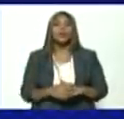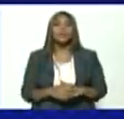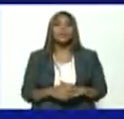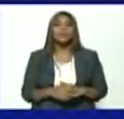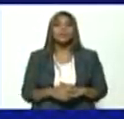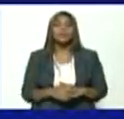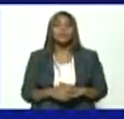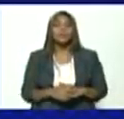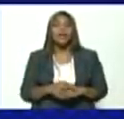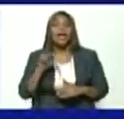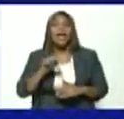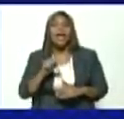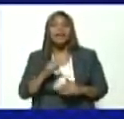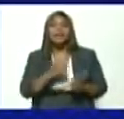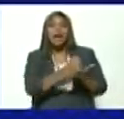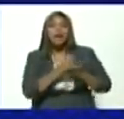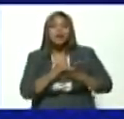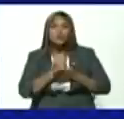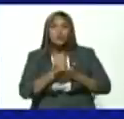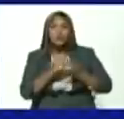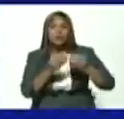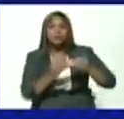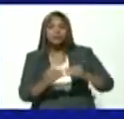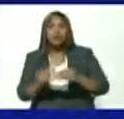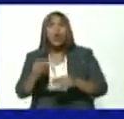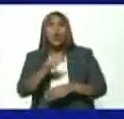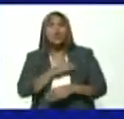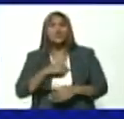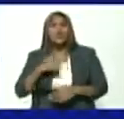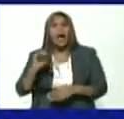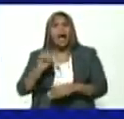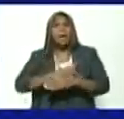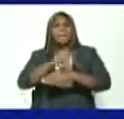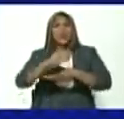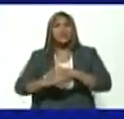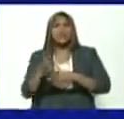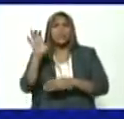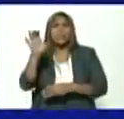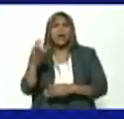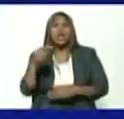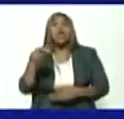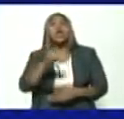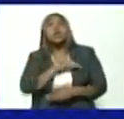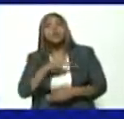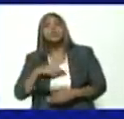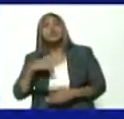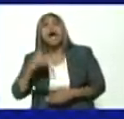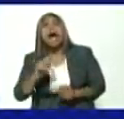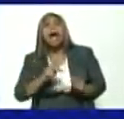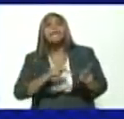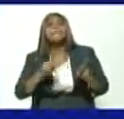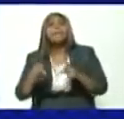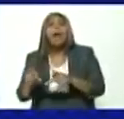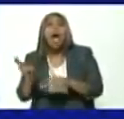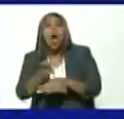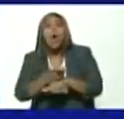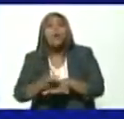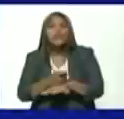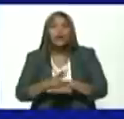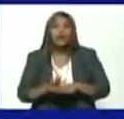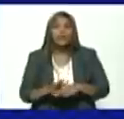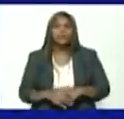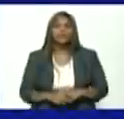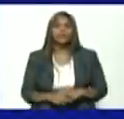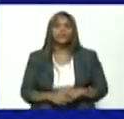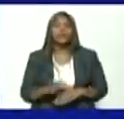esa es nuestra guía nosotros si tenemos un proyecto de país nosotros si tenemos un plan de gobierno y